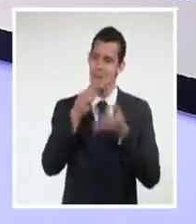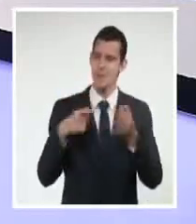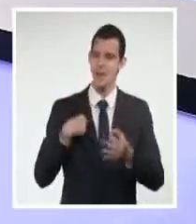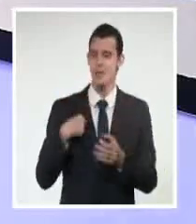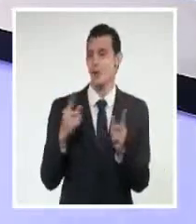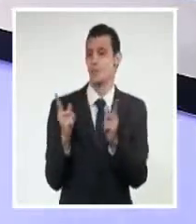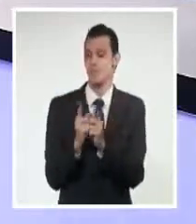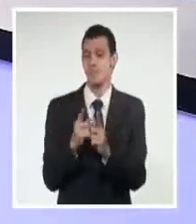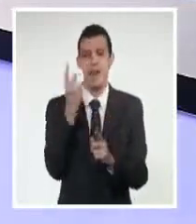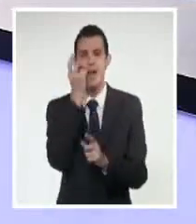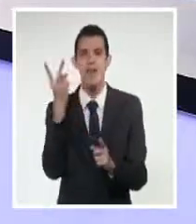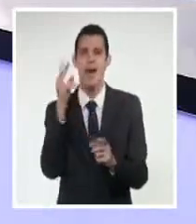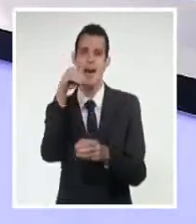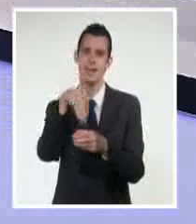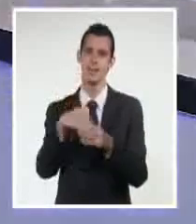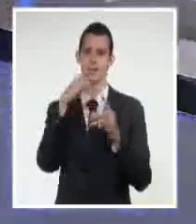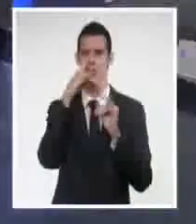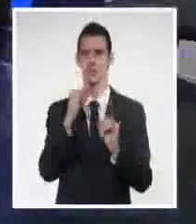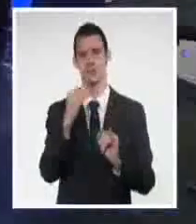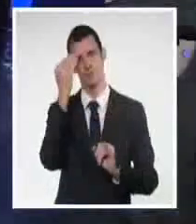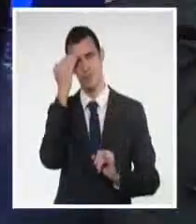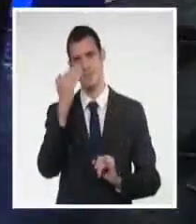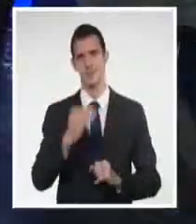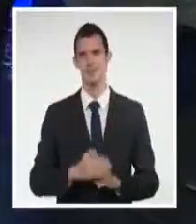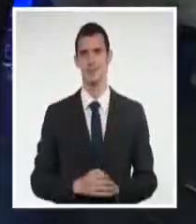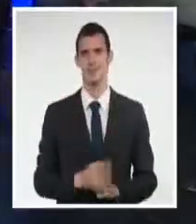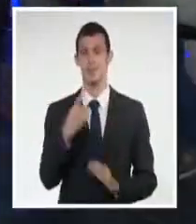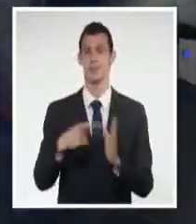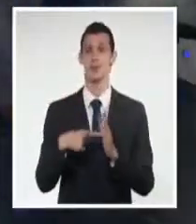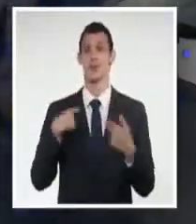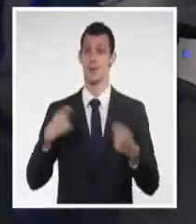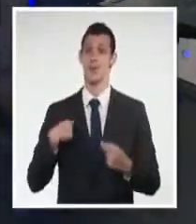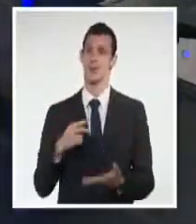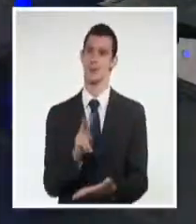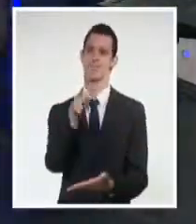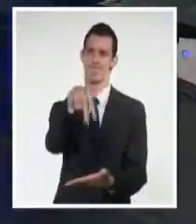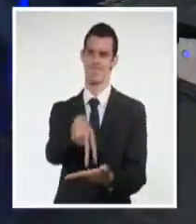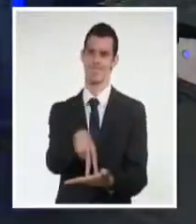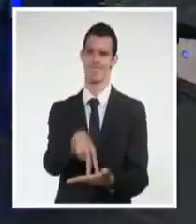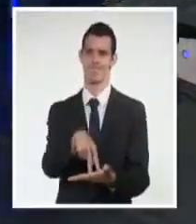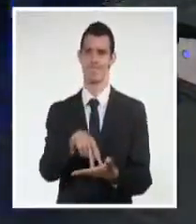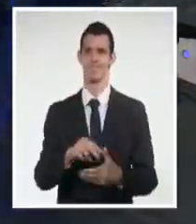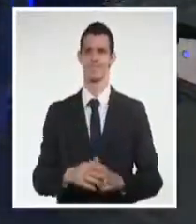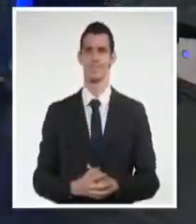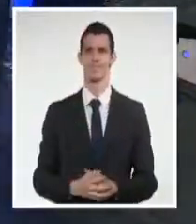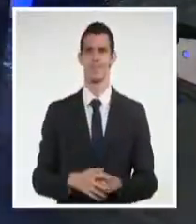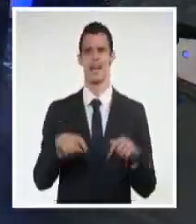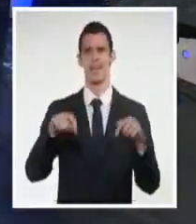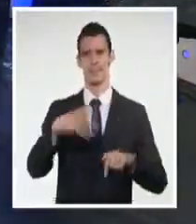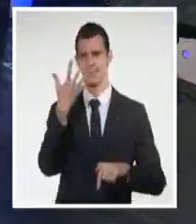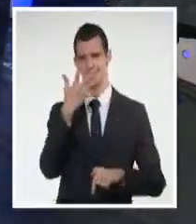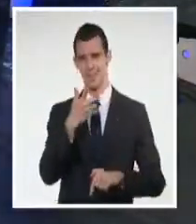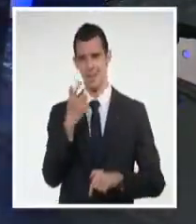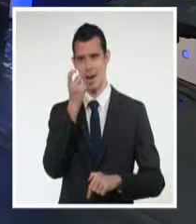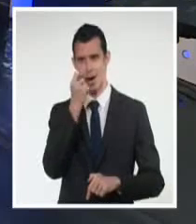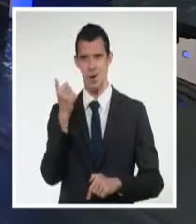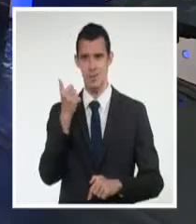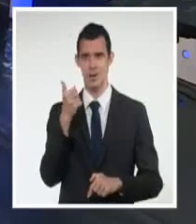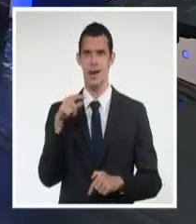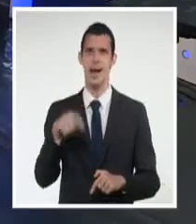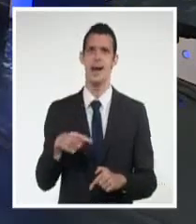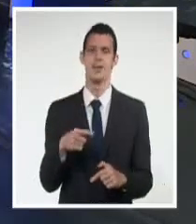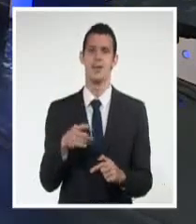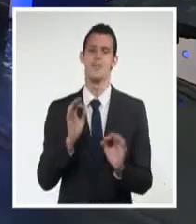me debo parar. Y se encuentran con nosotros en nuestro estudio, como hoy es una emisión